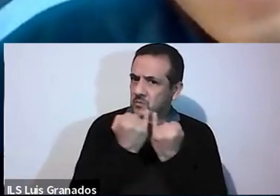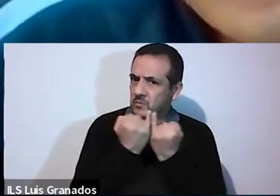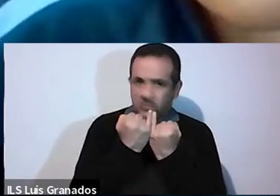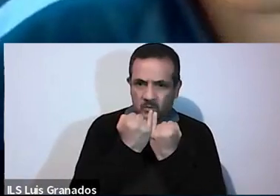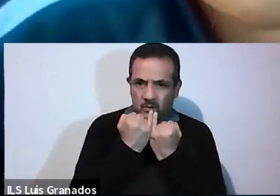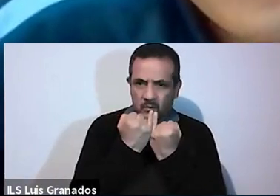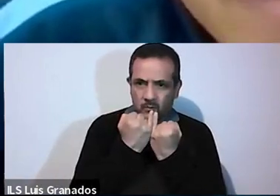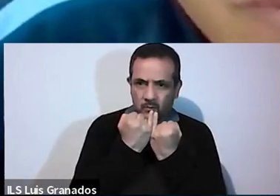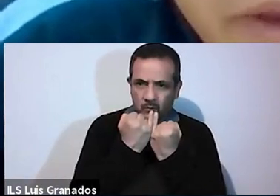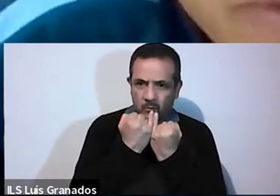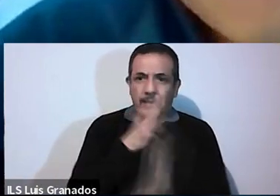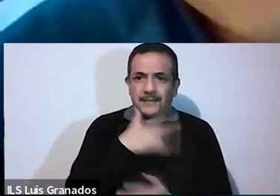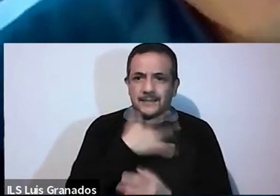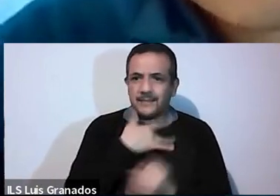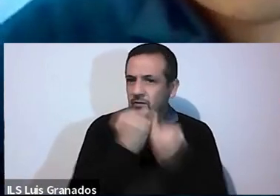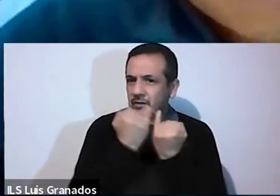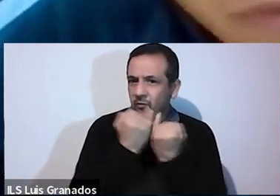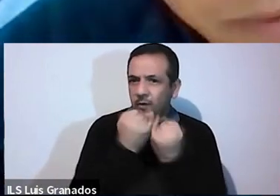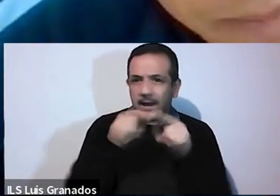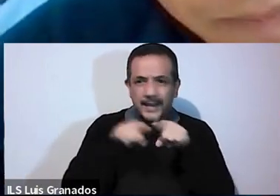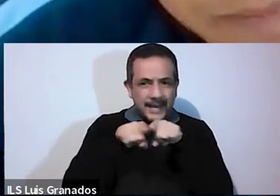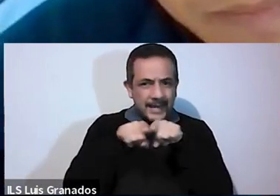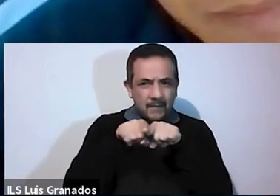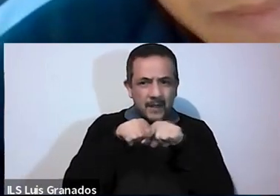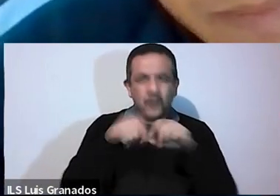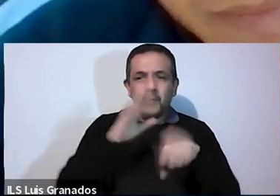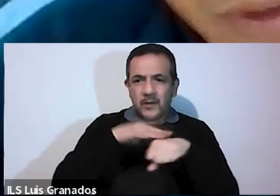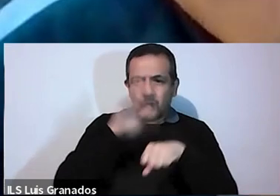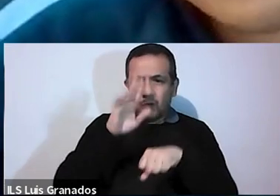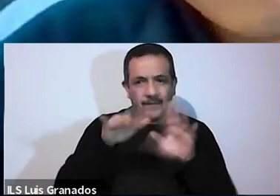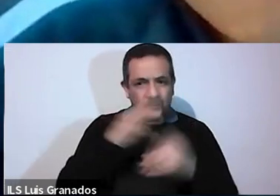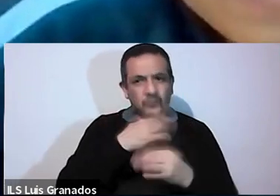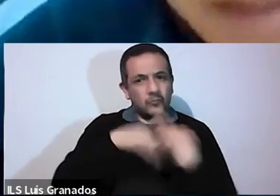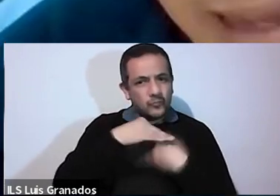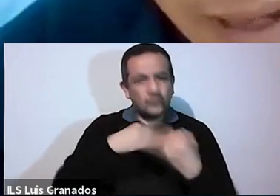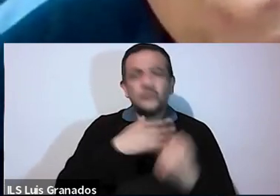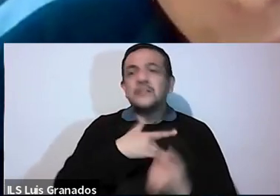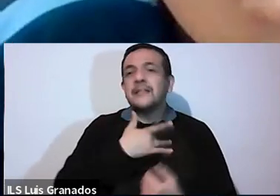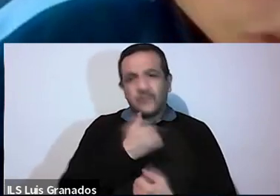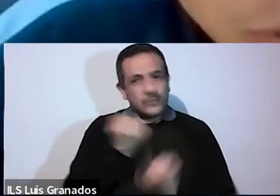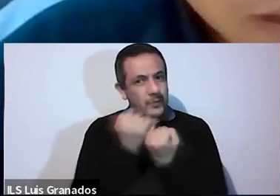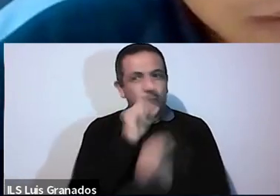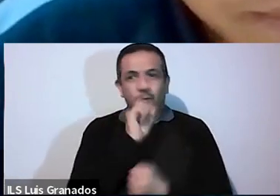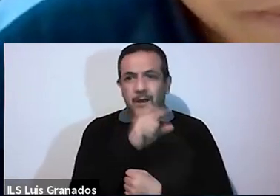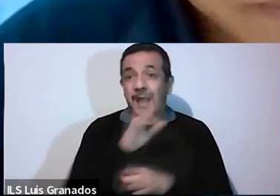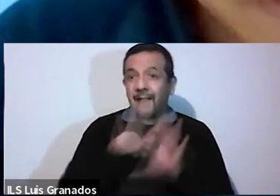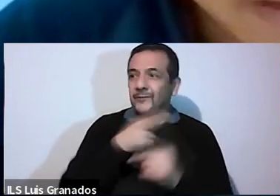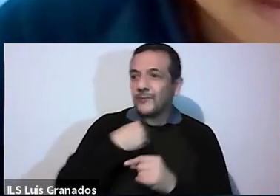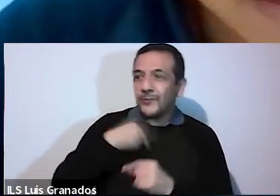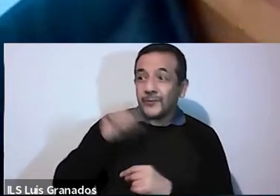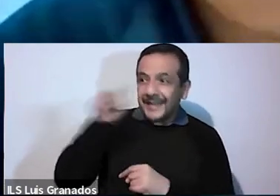vivió, que experimentó el hermano mayor en nuestros propios corazones? ¿Cuántas veces nos cuesta alegrarnos por el bien,